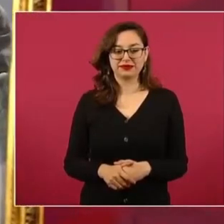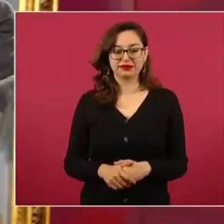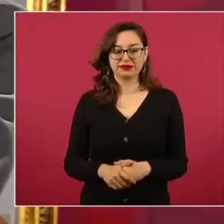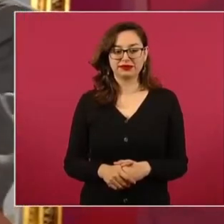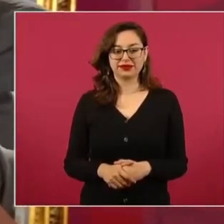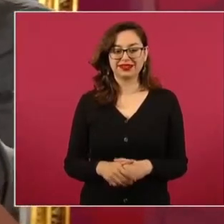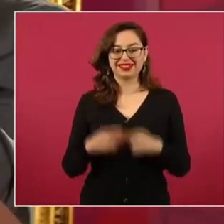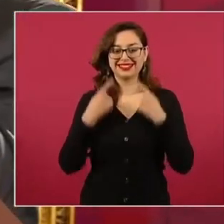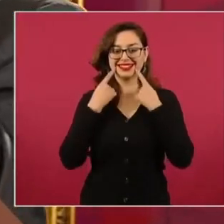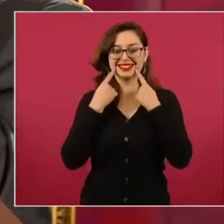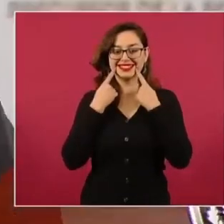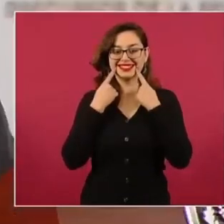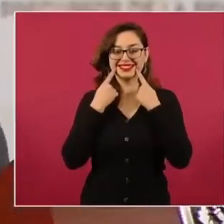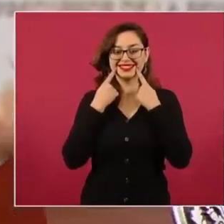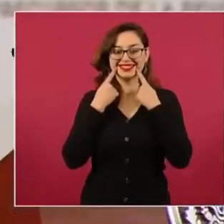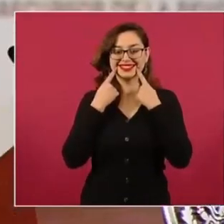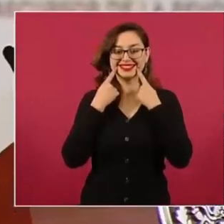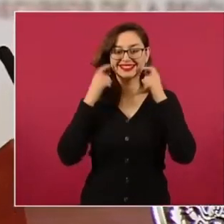Así.